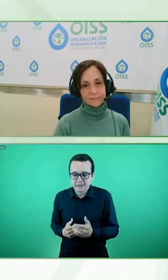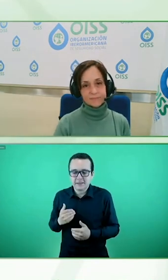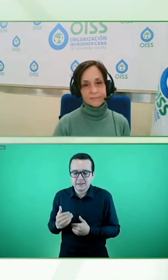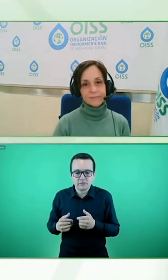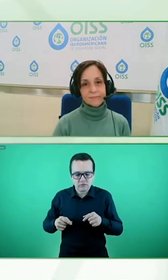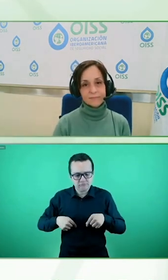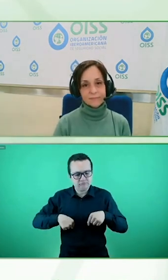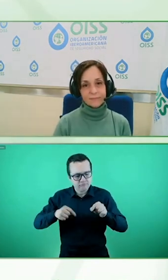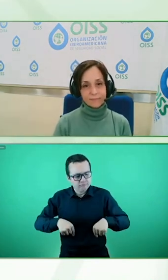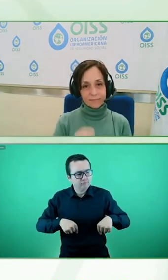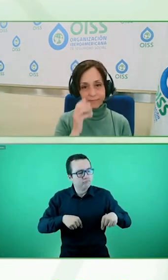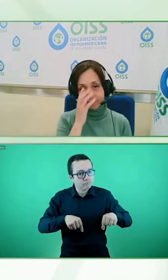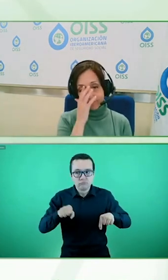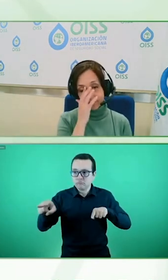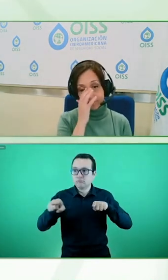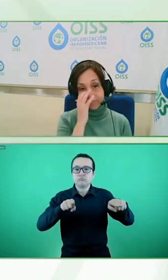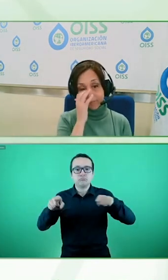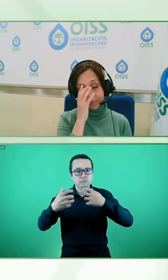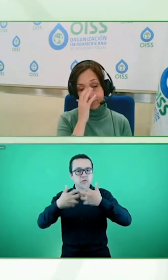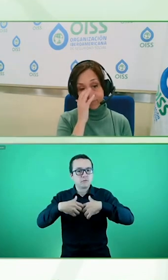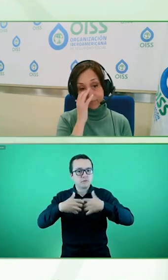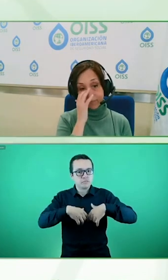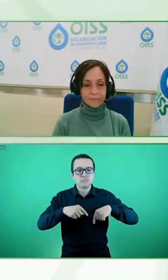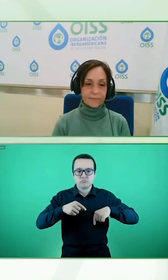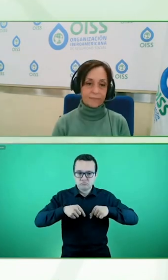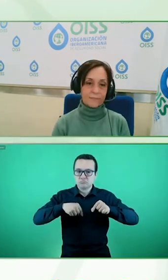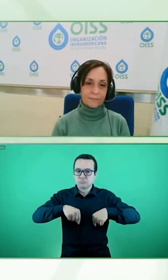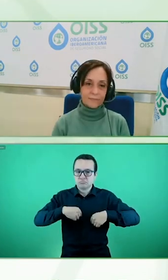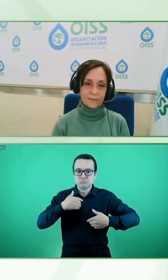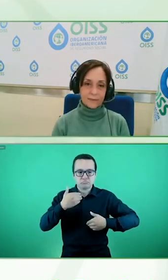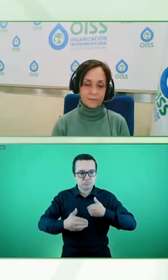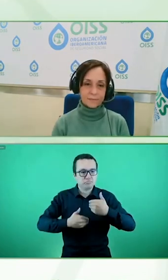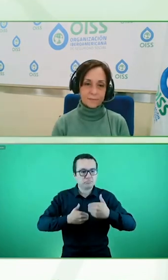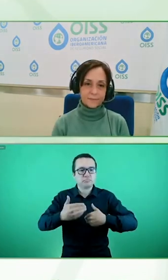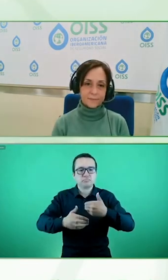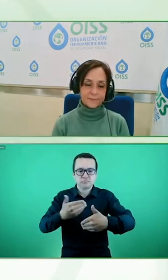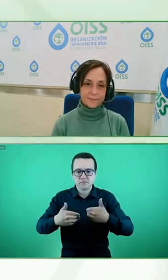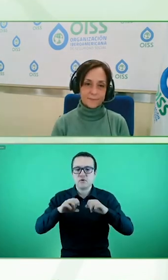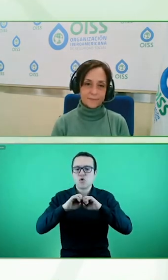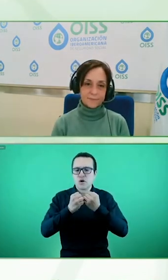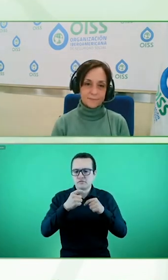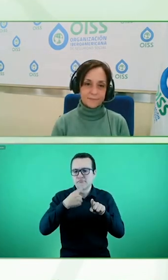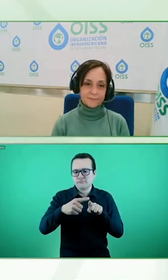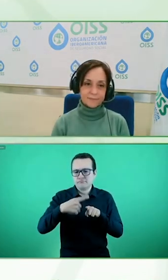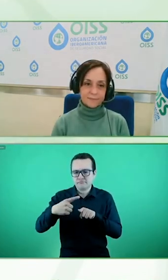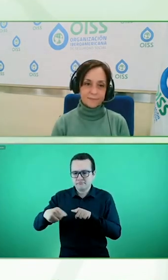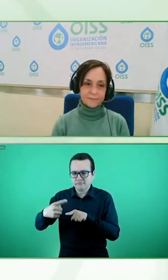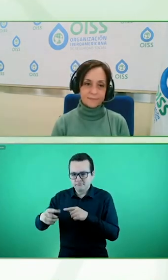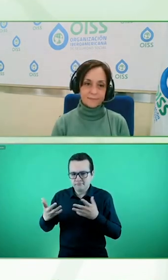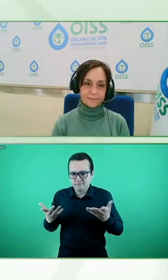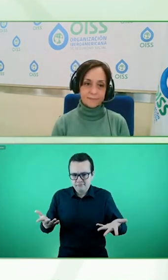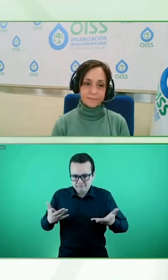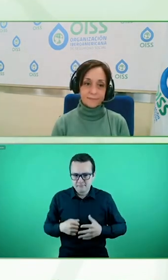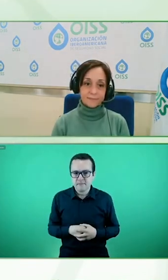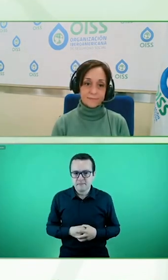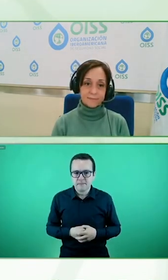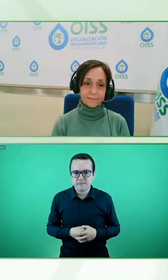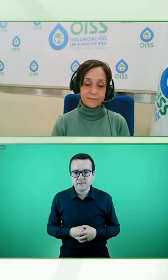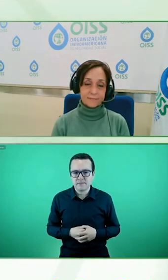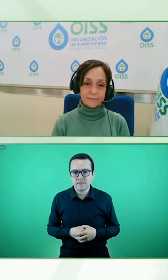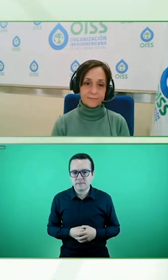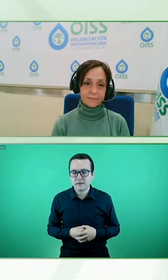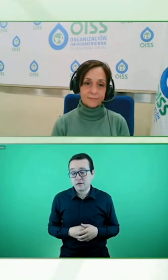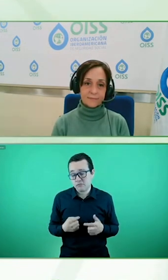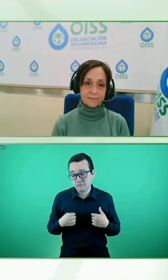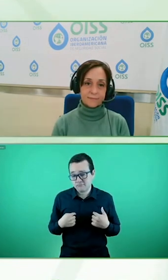o entendiendo yo lo mencionaba muchas iniciativas que están siendo parte de estas organizaciones que no